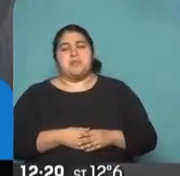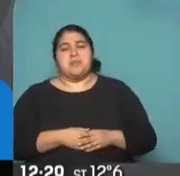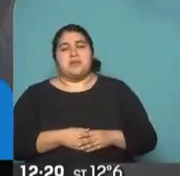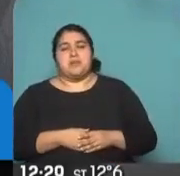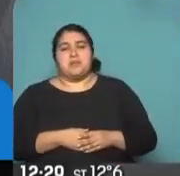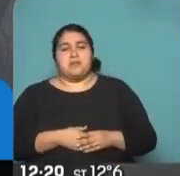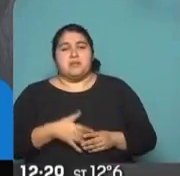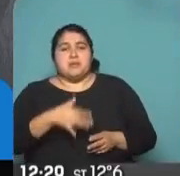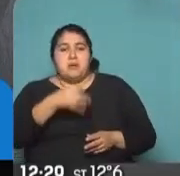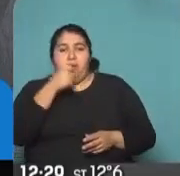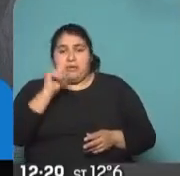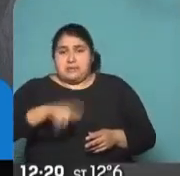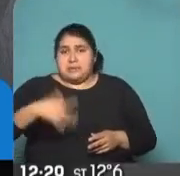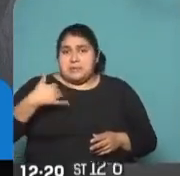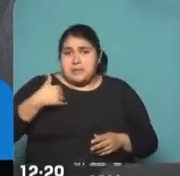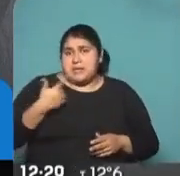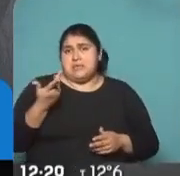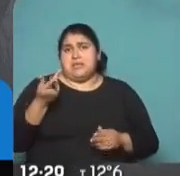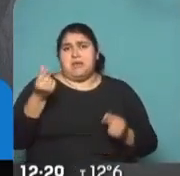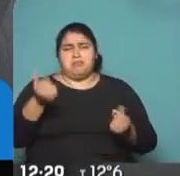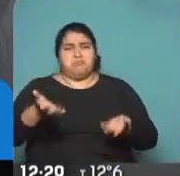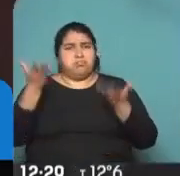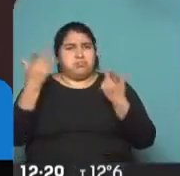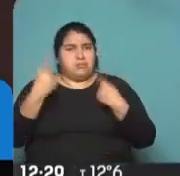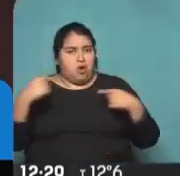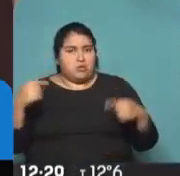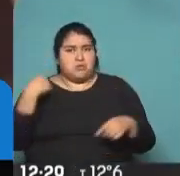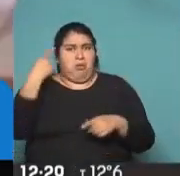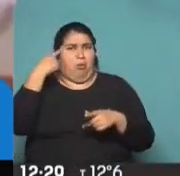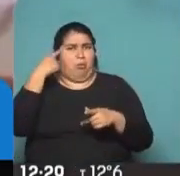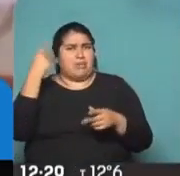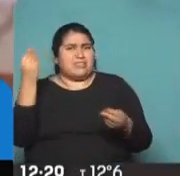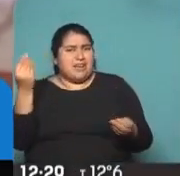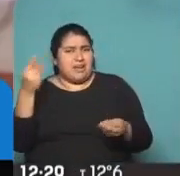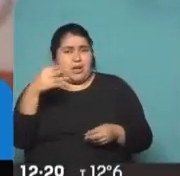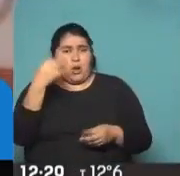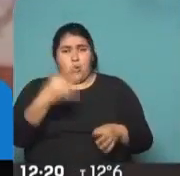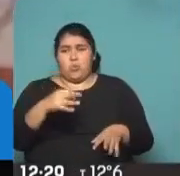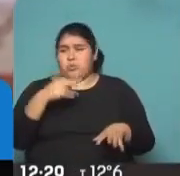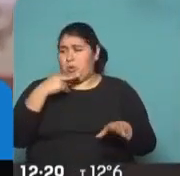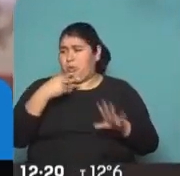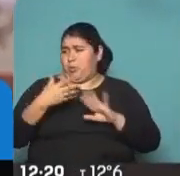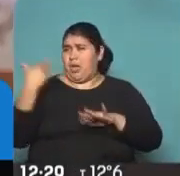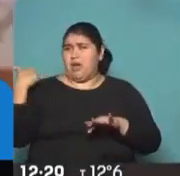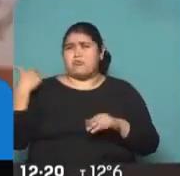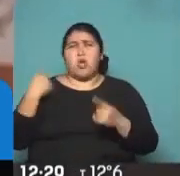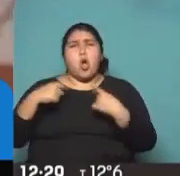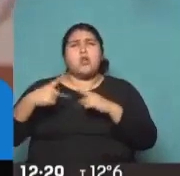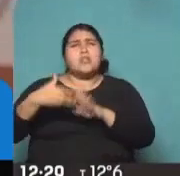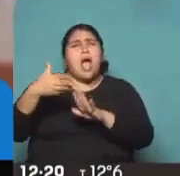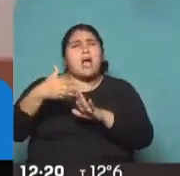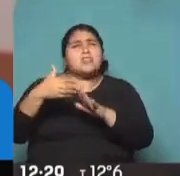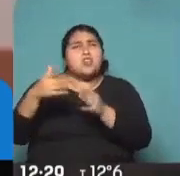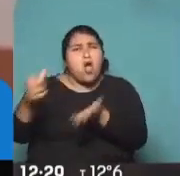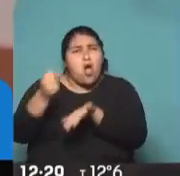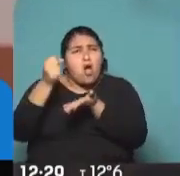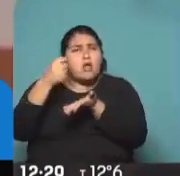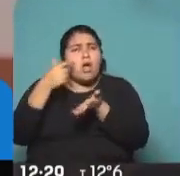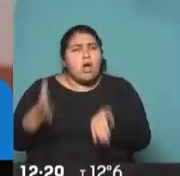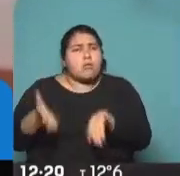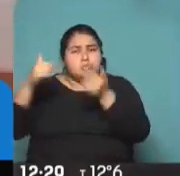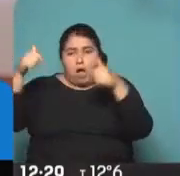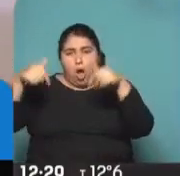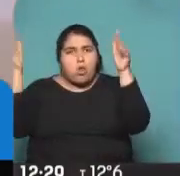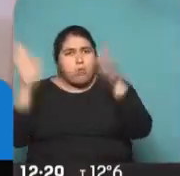o sea, solo en Argentina. Sí, y es loco pensar que el viernes todas las acciones subieron y hoy todo se desploma,